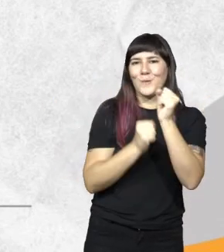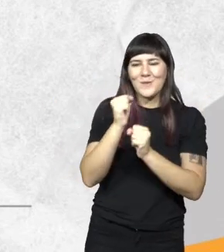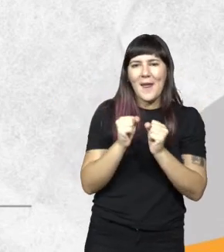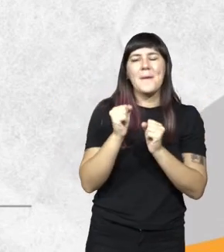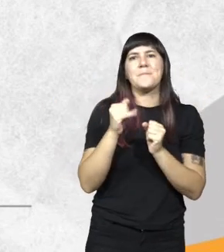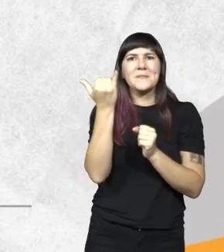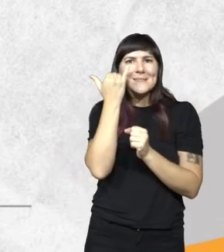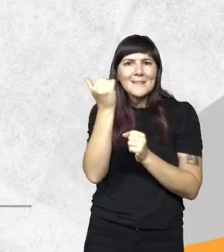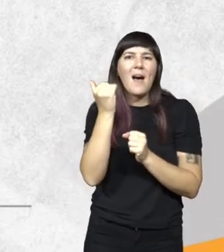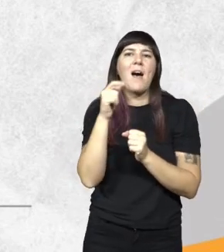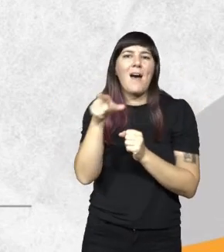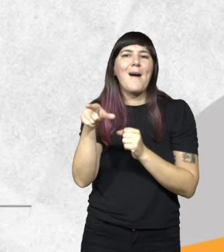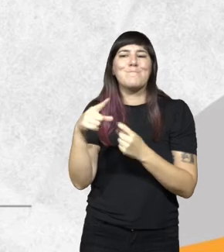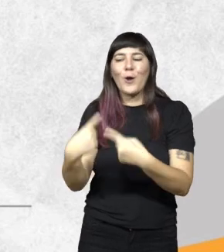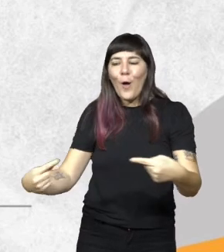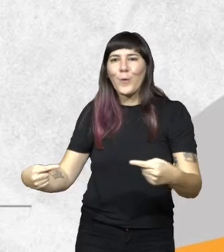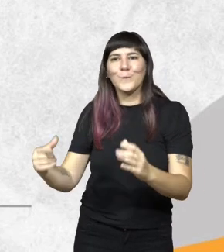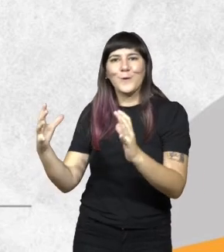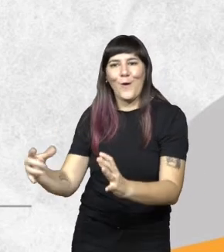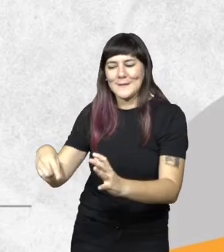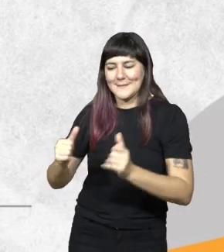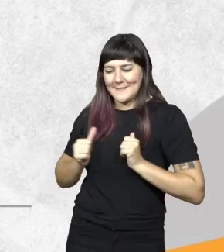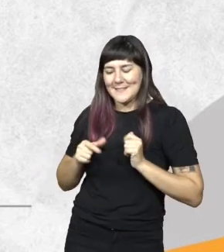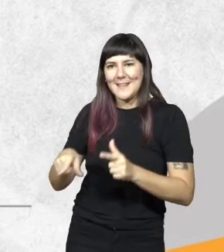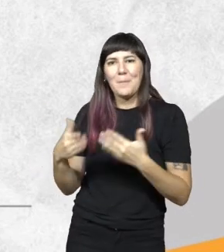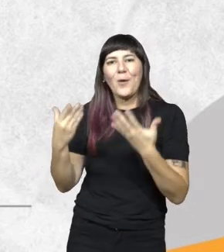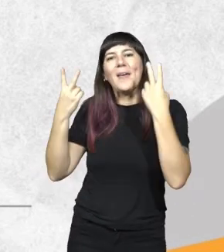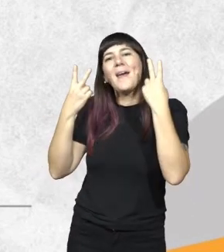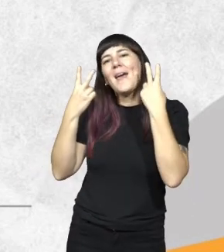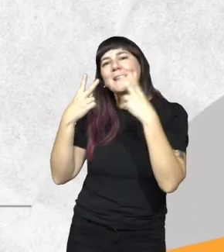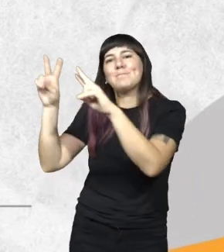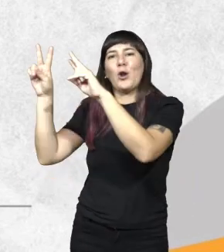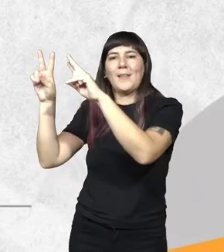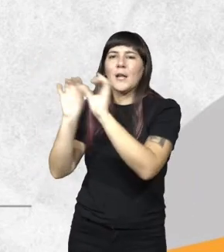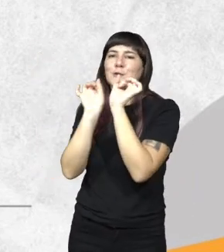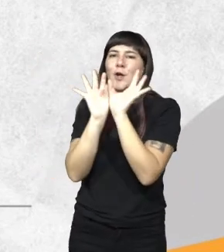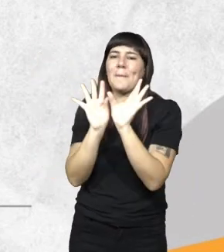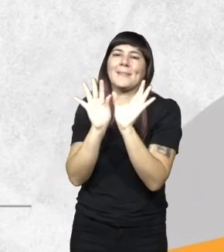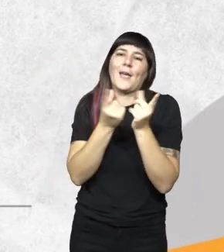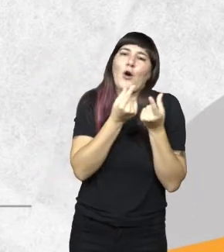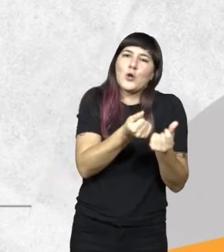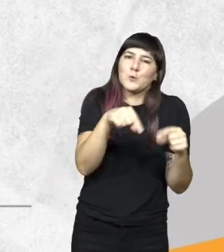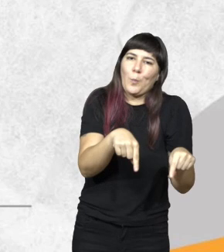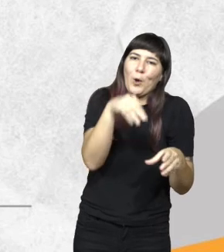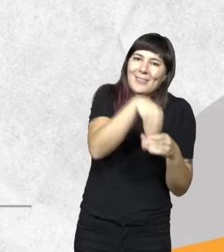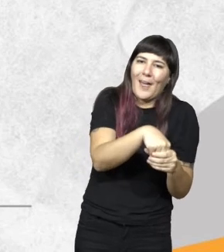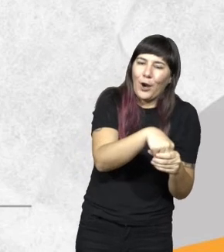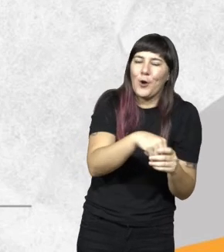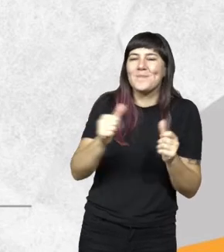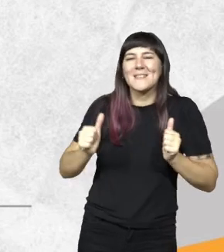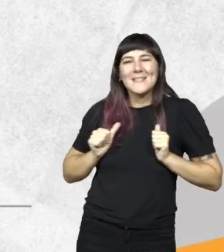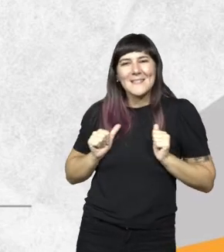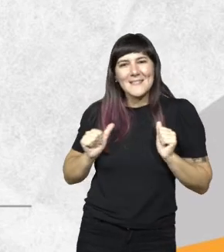ha empezado a ubicar este producto para poderlo exportar, por el momento, solo es de consumo interno y es una silla